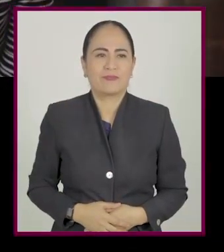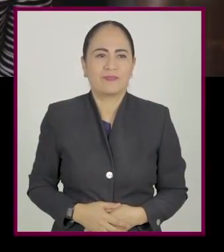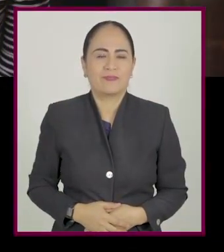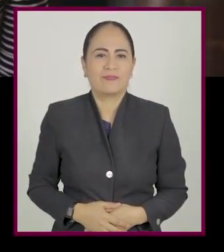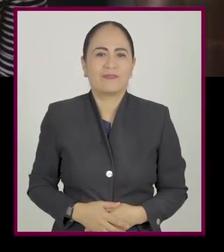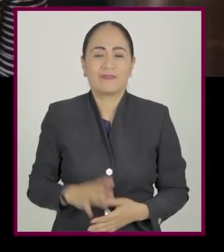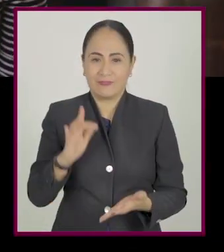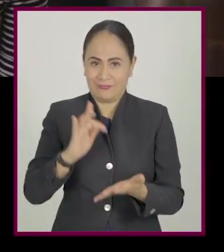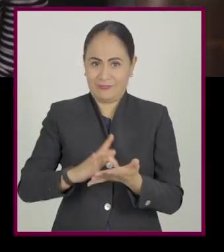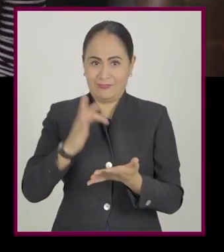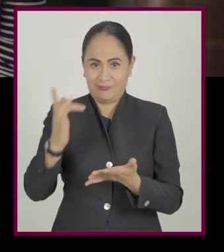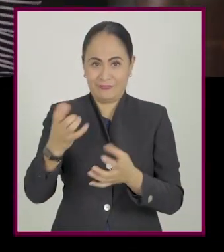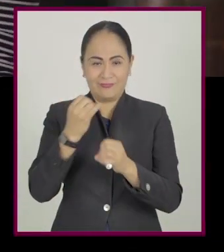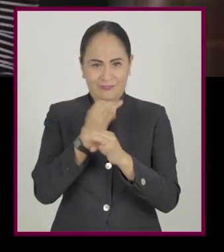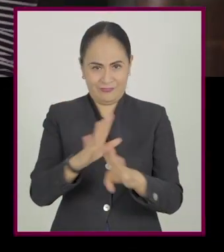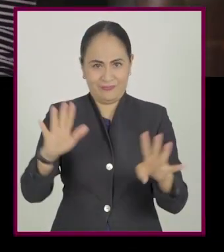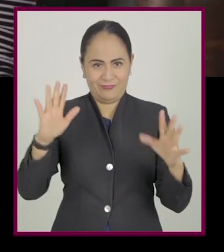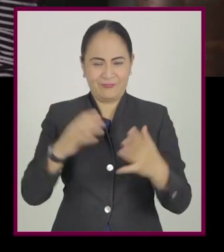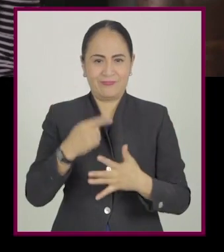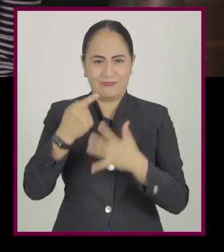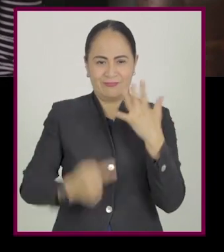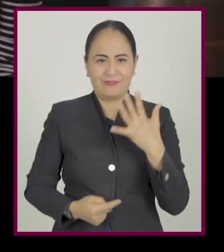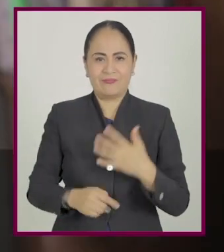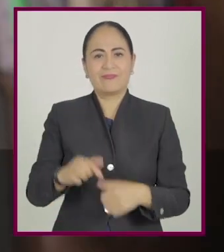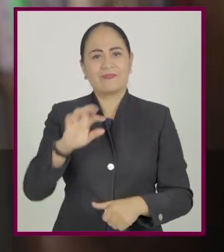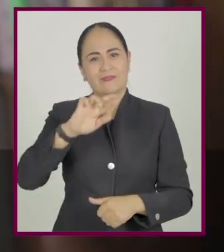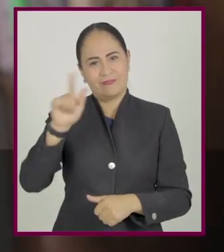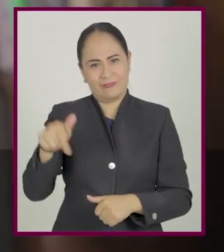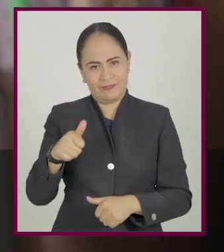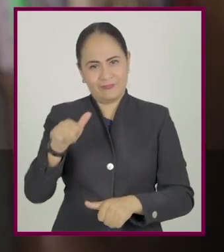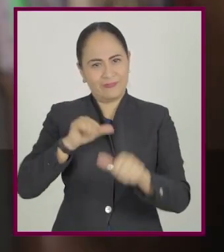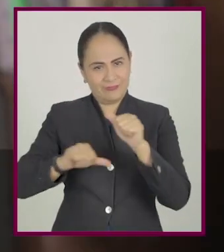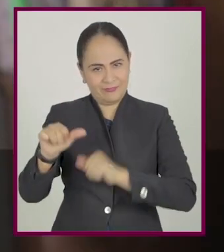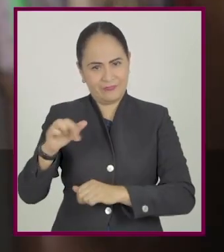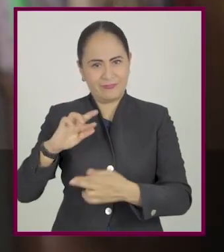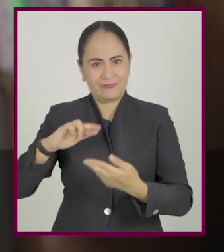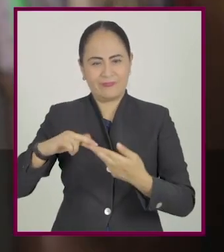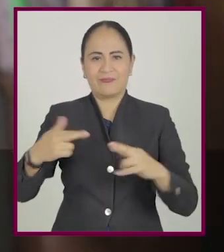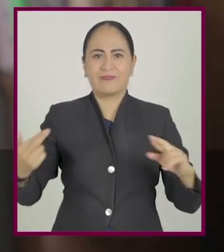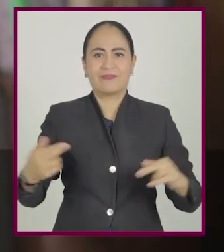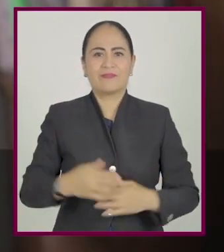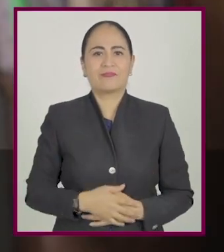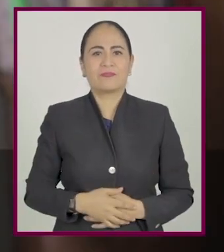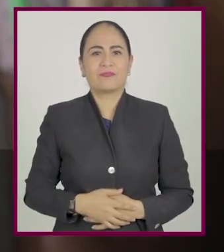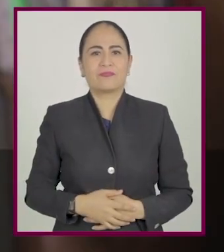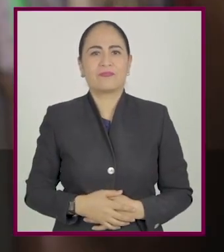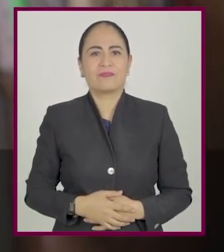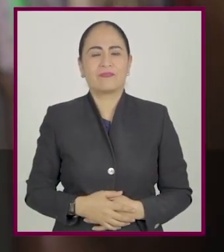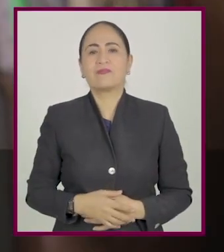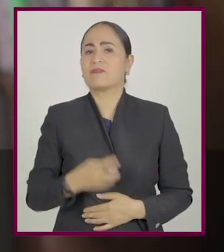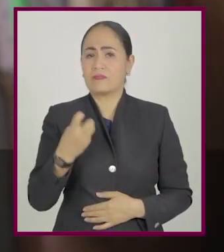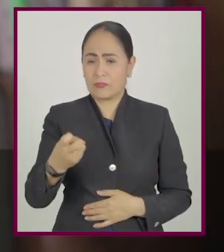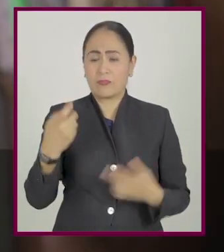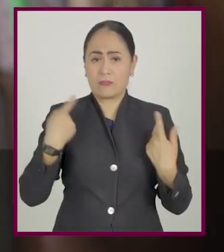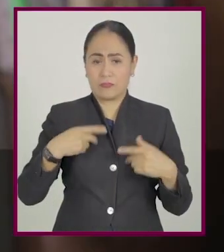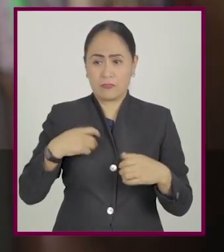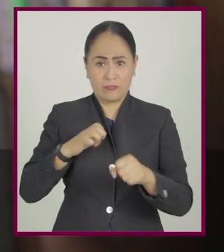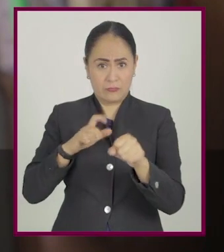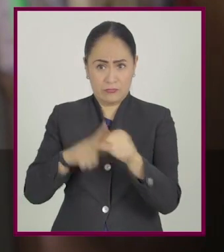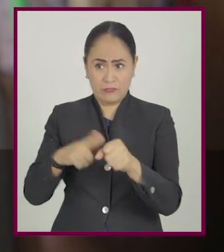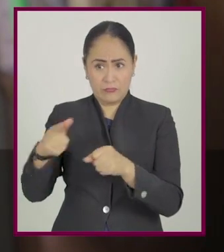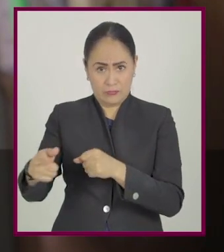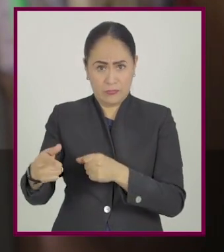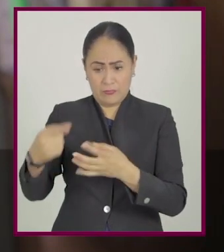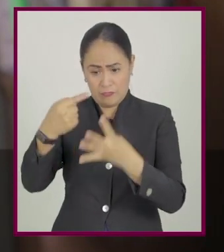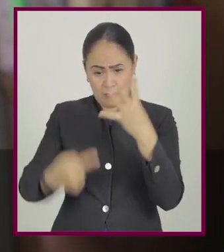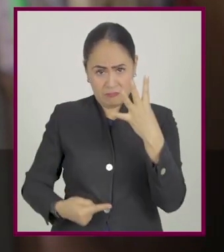esta información, maestra. En un momento regresamos con usted. Todo lo que nos compartió el especialista va a ser de mucha ayuda. En mi investigación